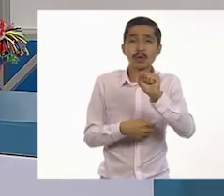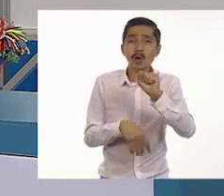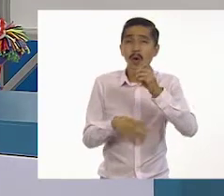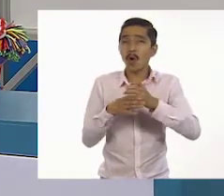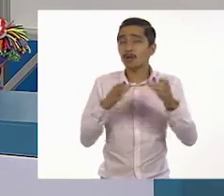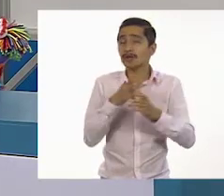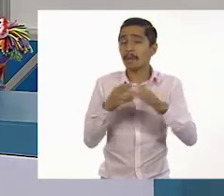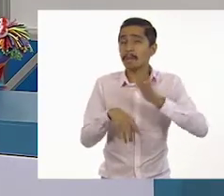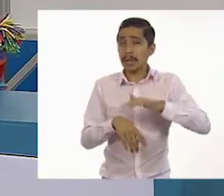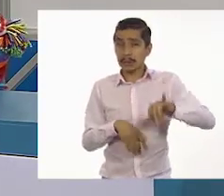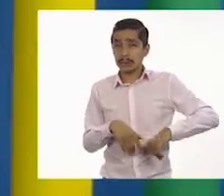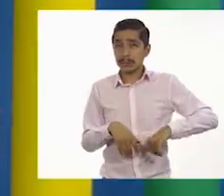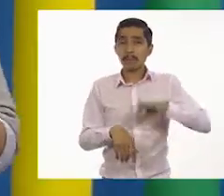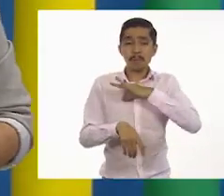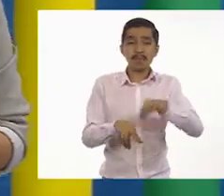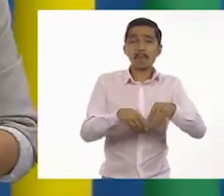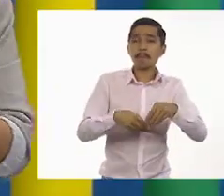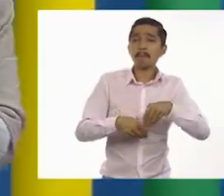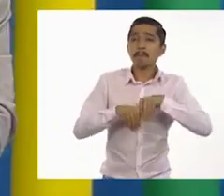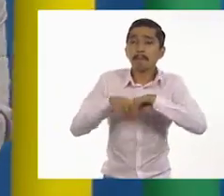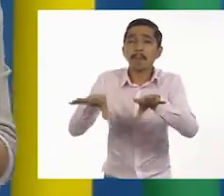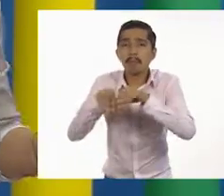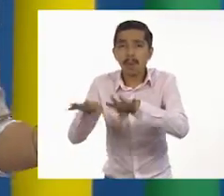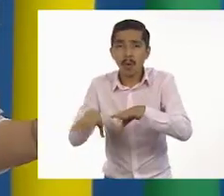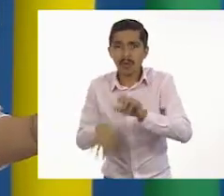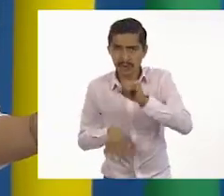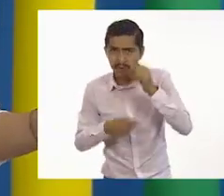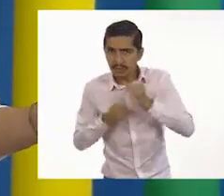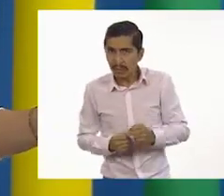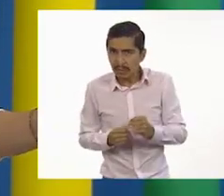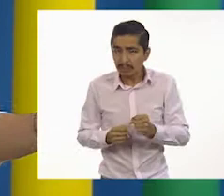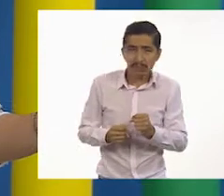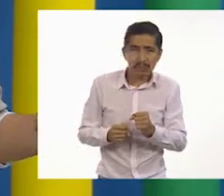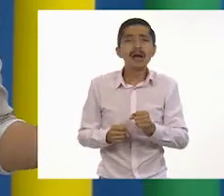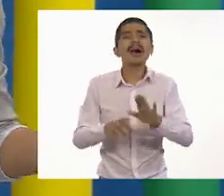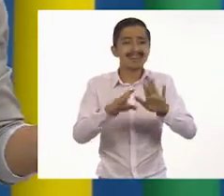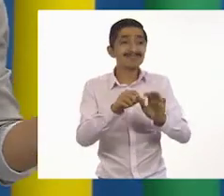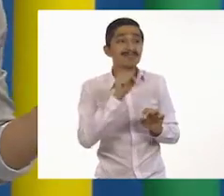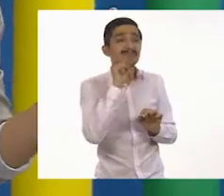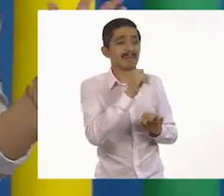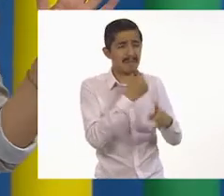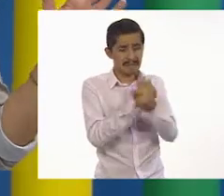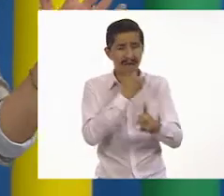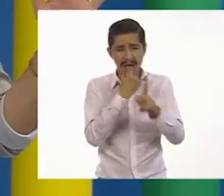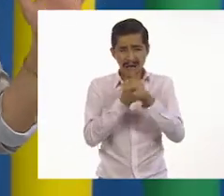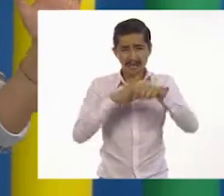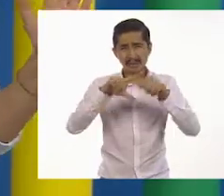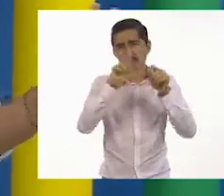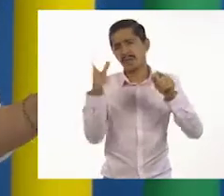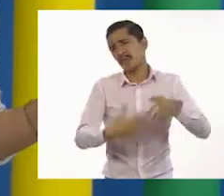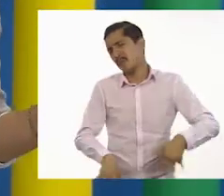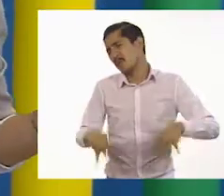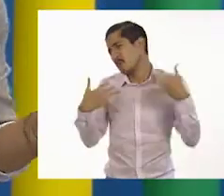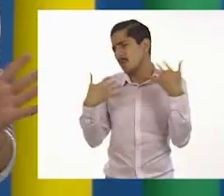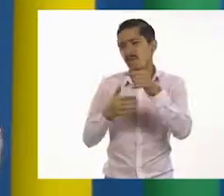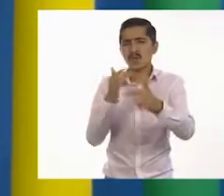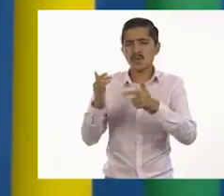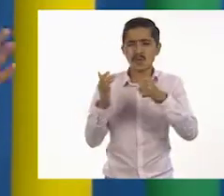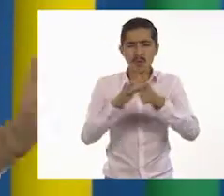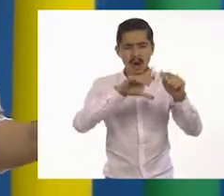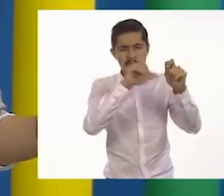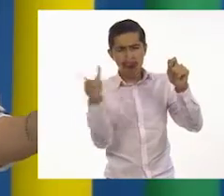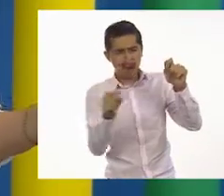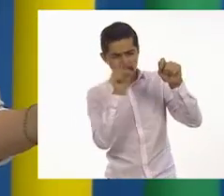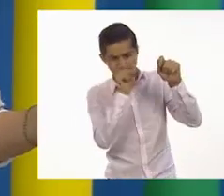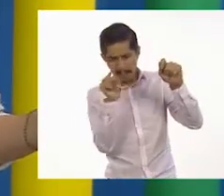dignas de ser compartidas? Uy, seguramente, profesor. Nuestro país está lleno de lugares únicos y de